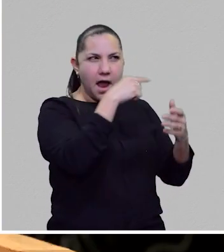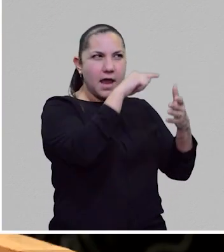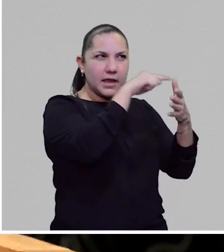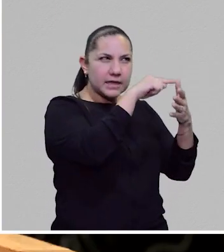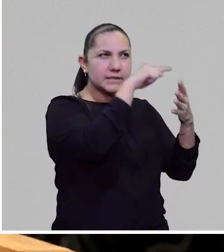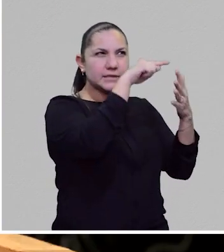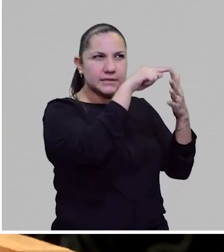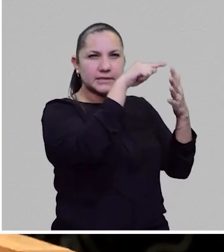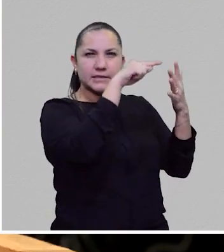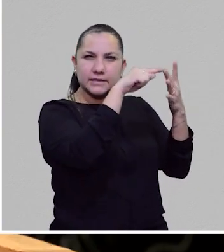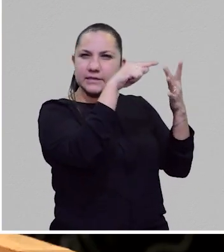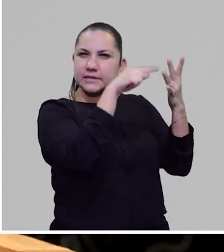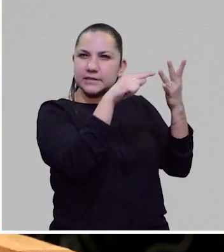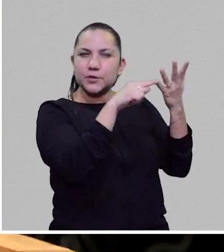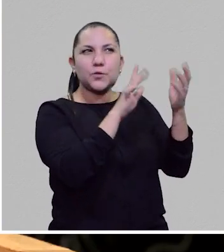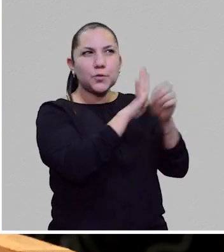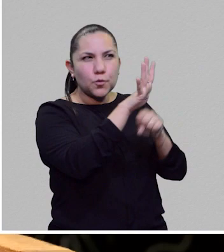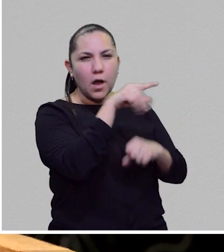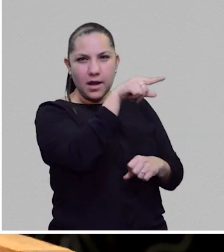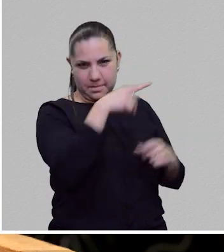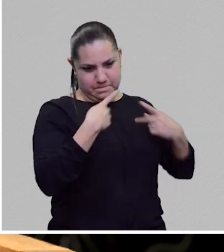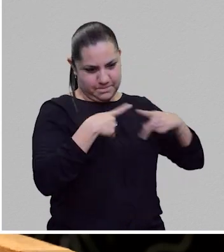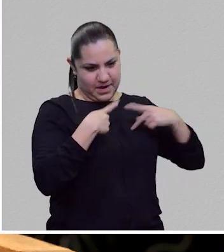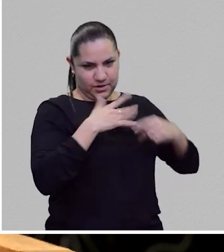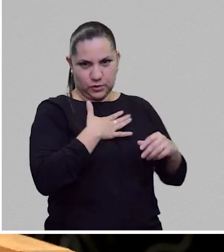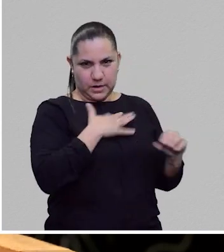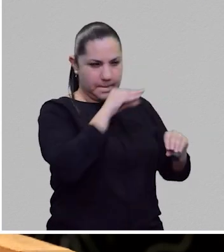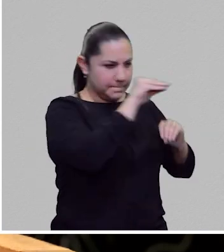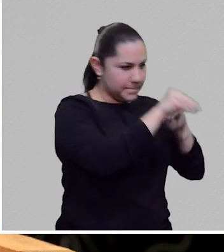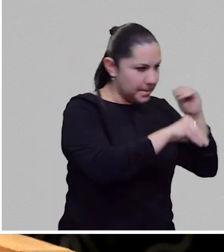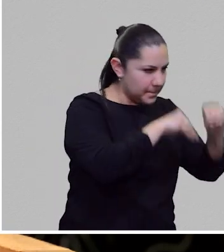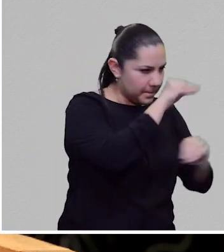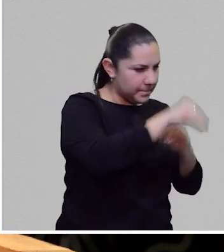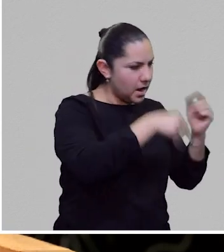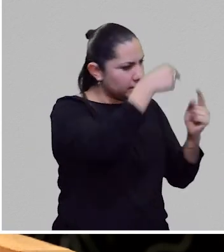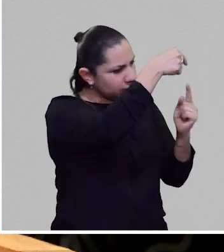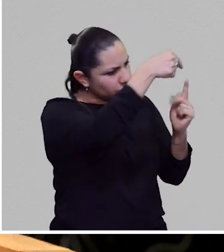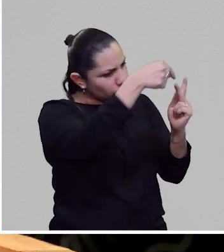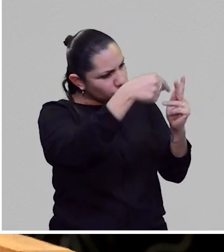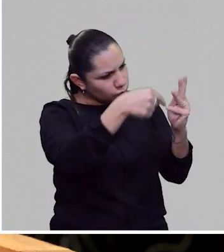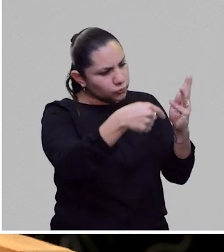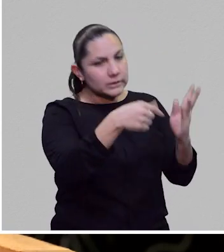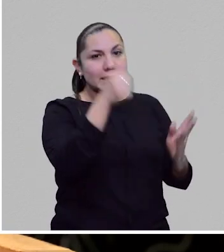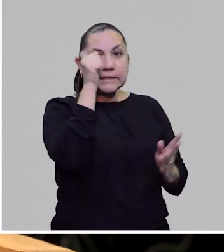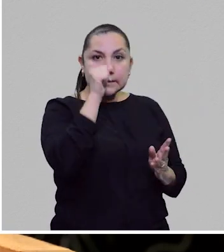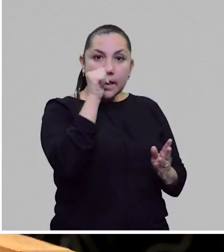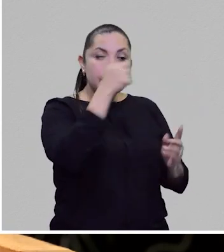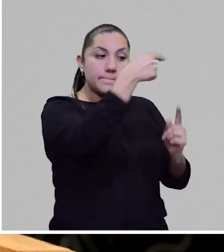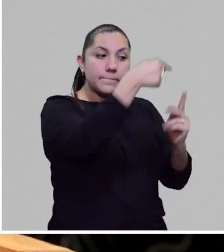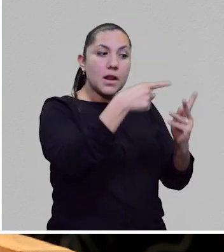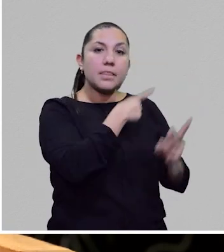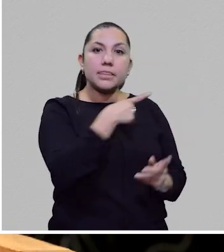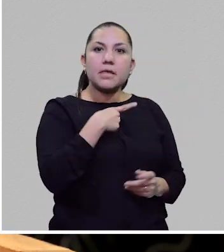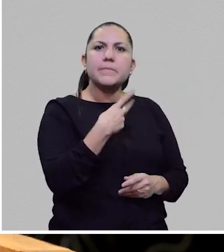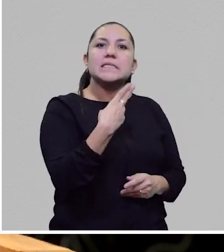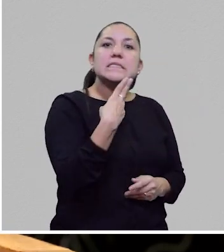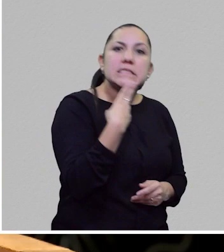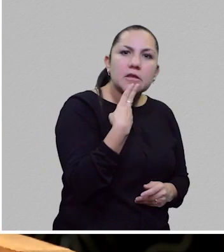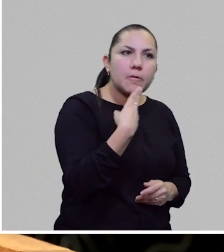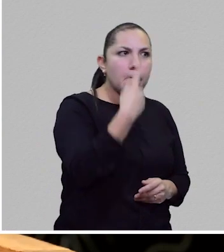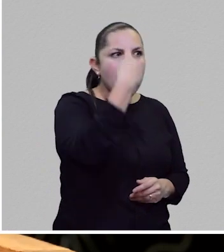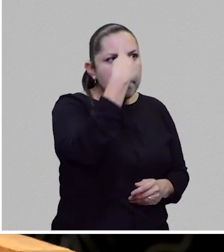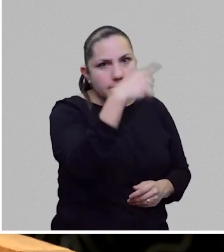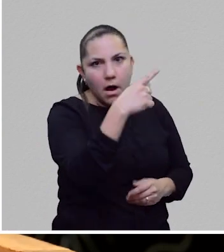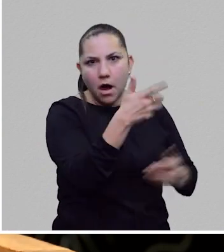has puesto y es cierto que todos los que los hemos creado, los robotes creados por el ser humano casi siempre tienen una utilidad, una función, cuando supuestamente el ser